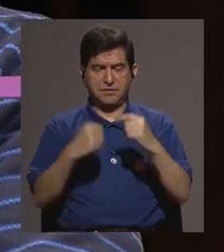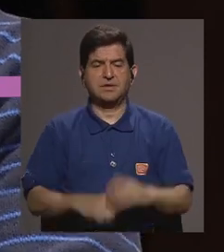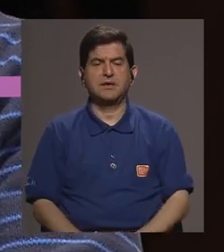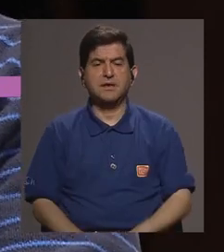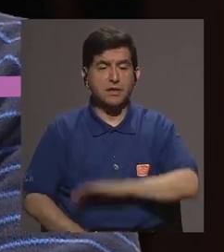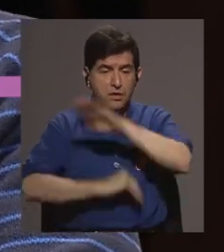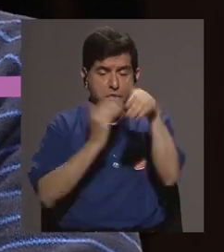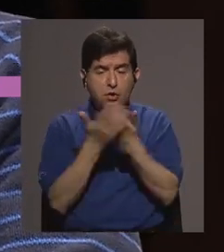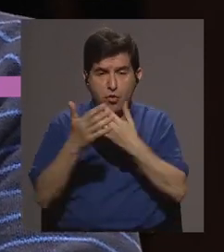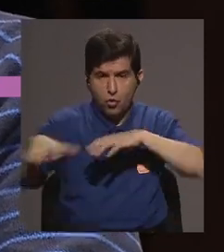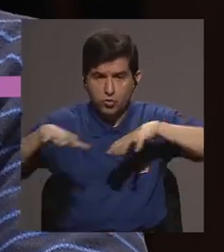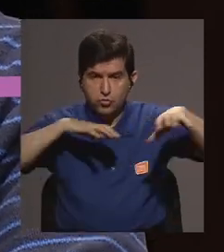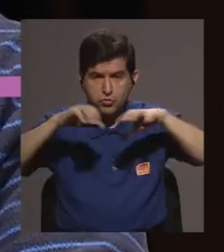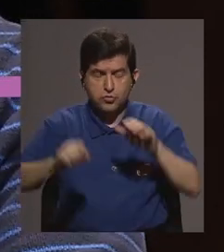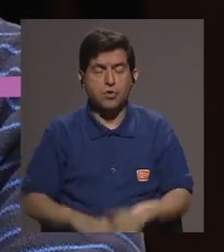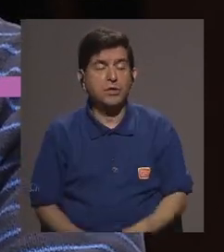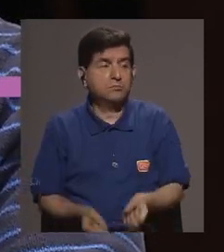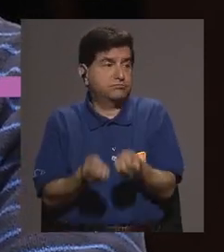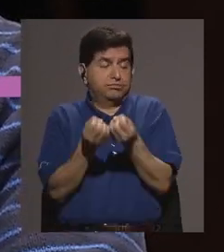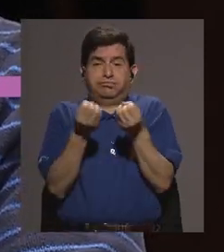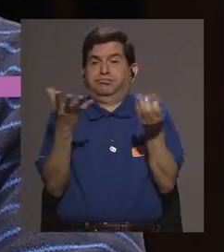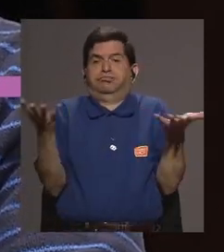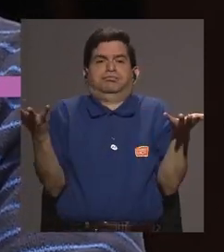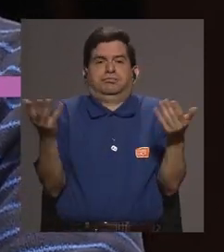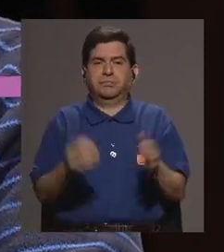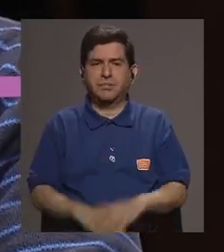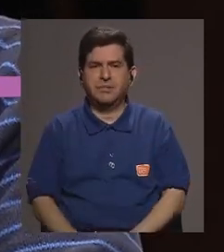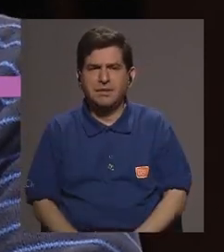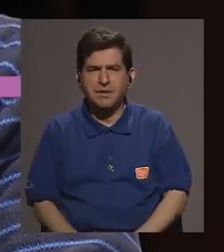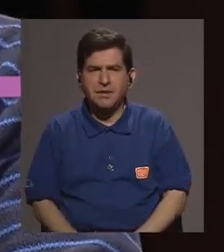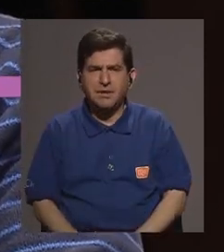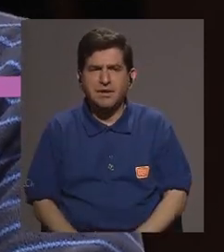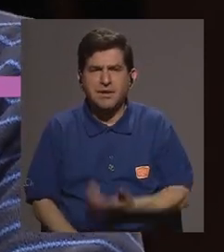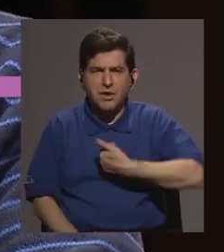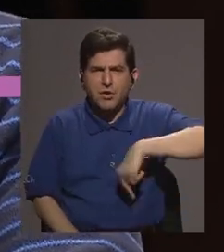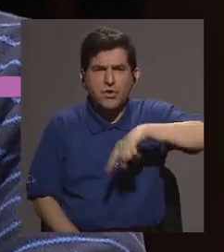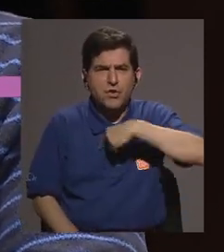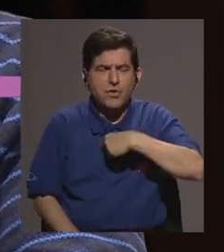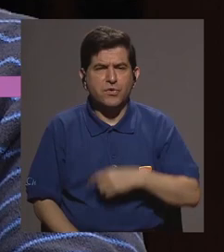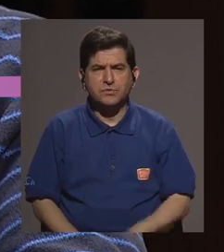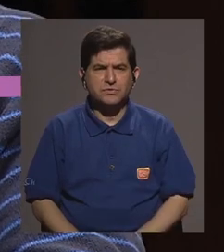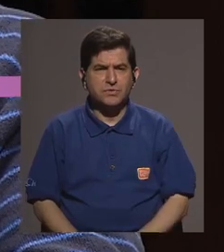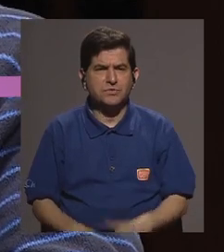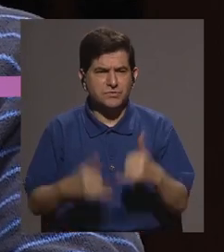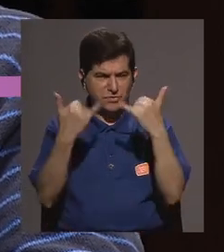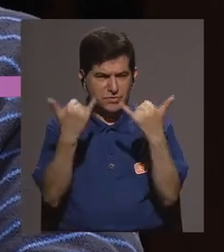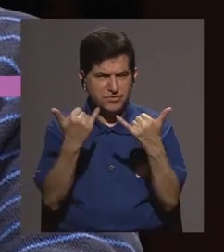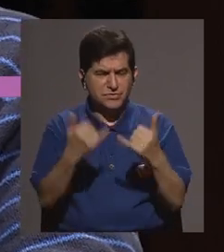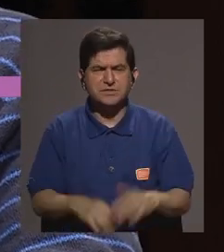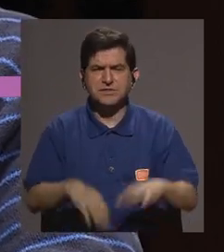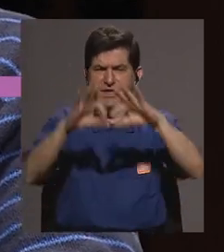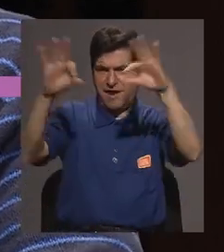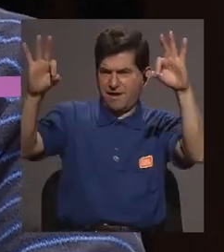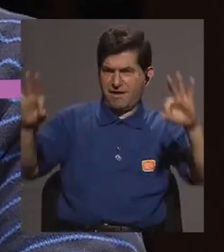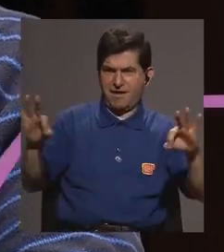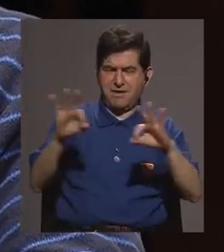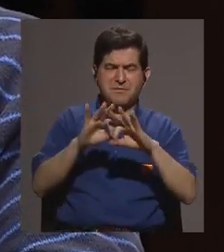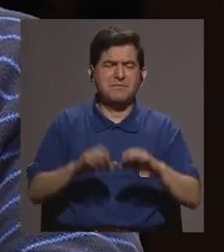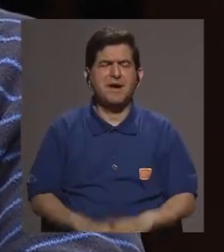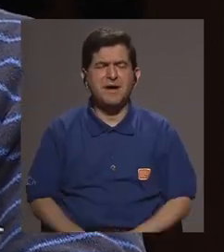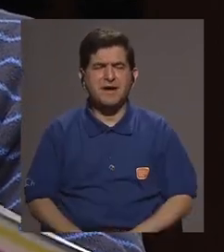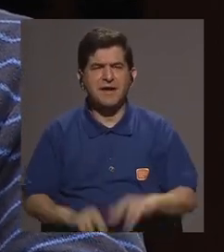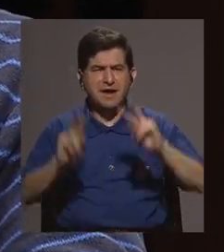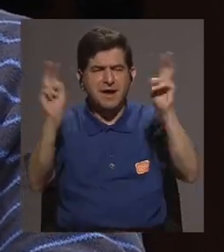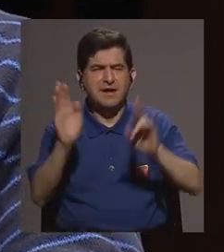estas acciones que son vastísimas ¿verdad? ¿qué imagen hemos desarrollado en este